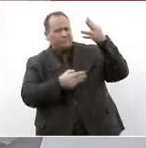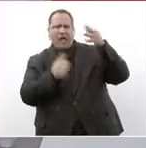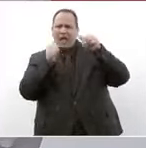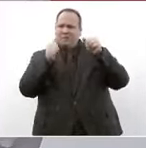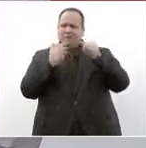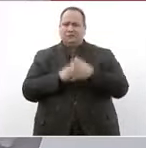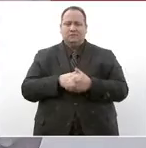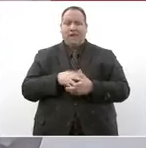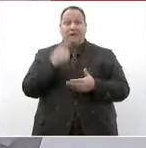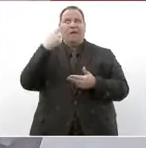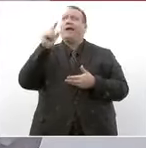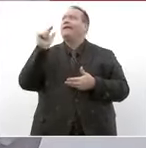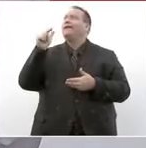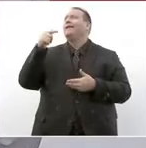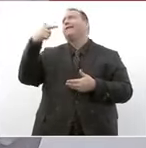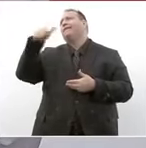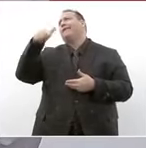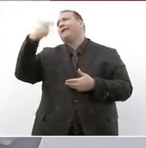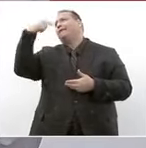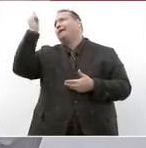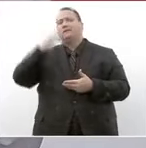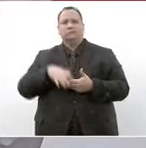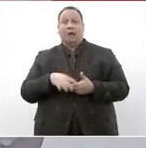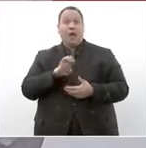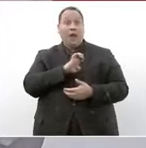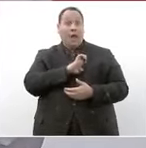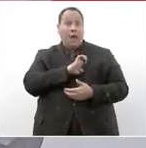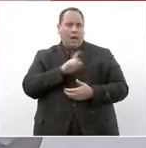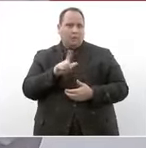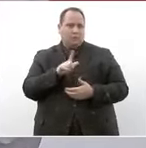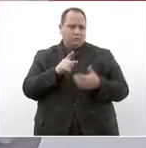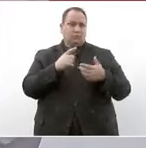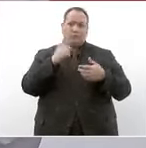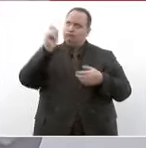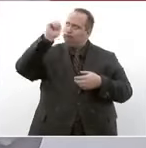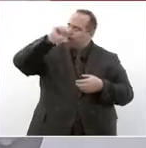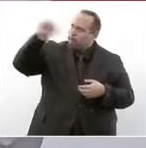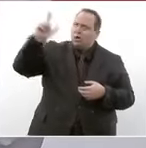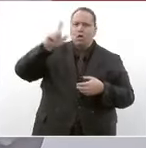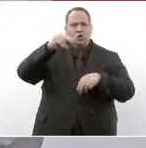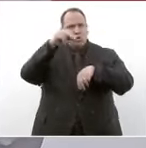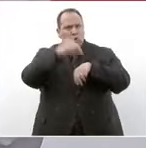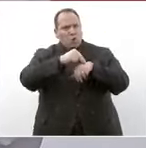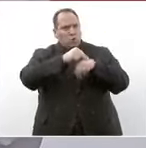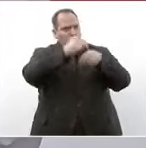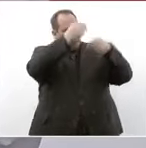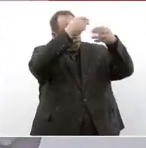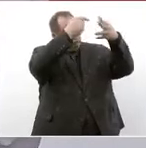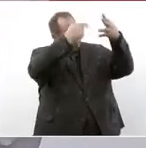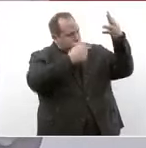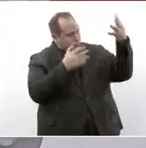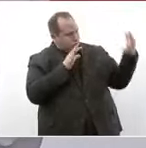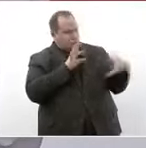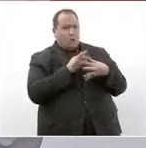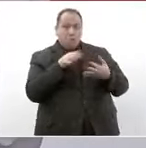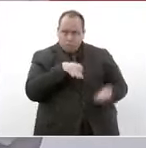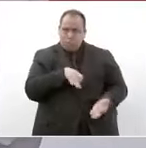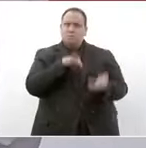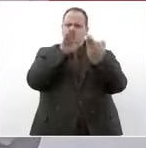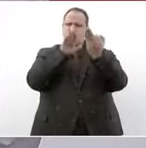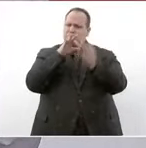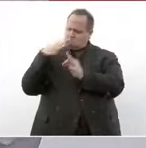Se oye fácil, pero tener especialistas en cada una de estas áreas es un reto y se está